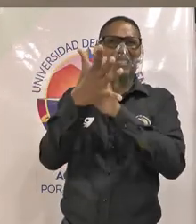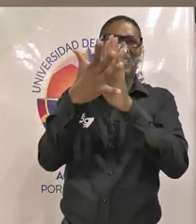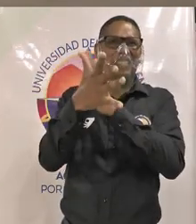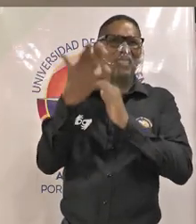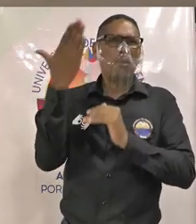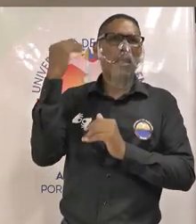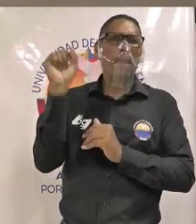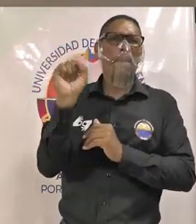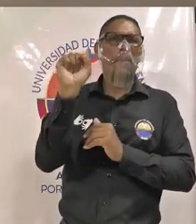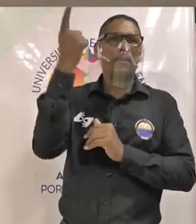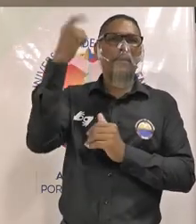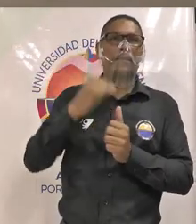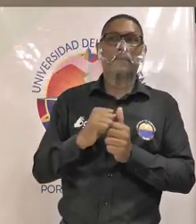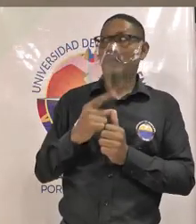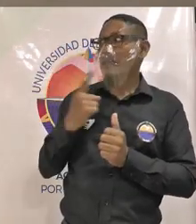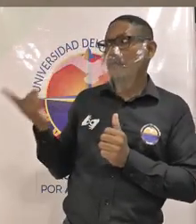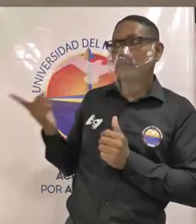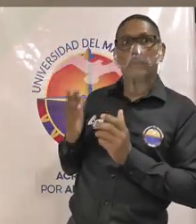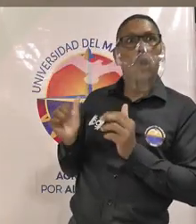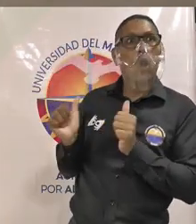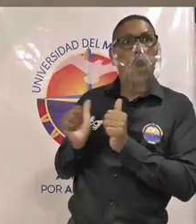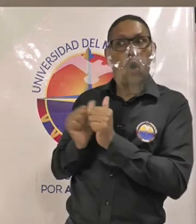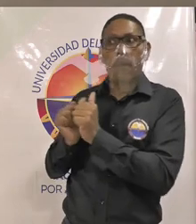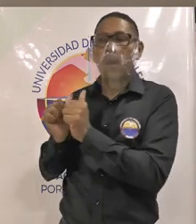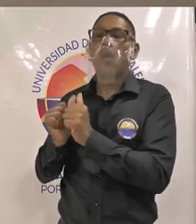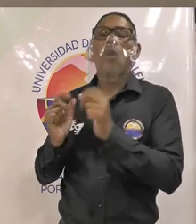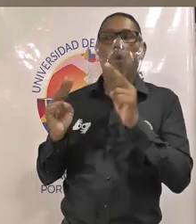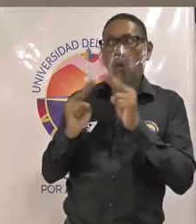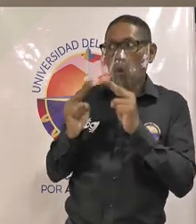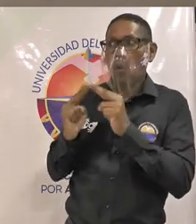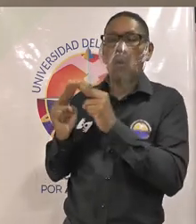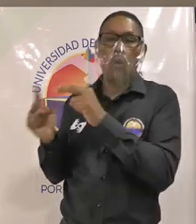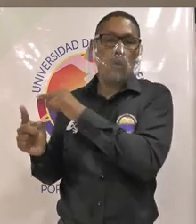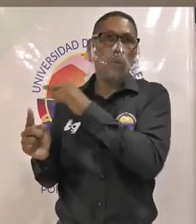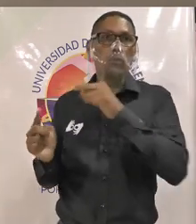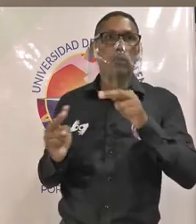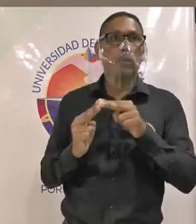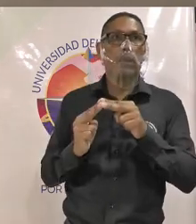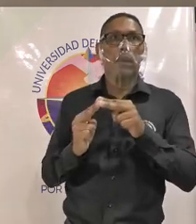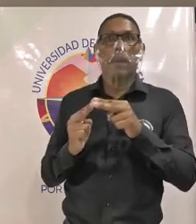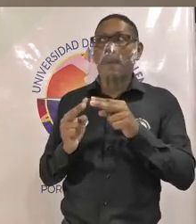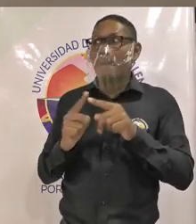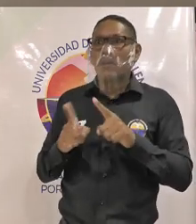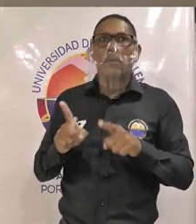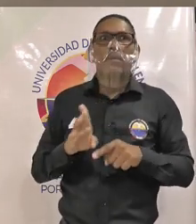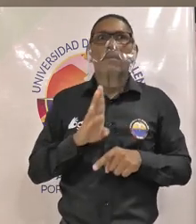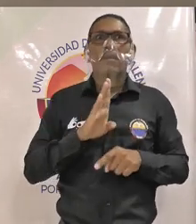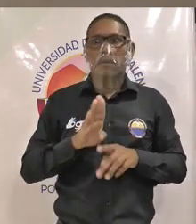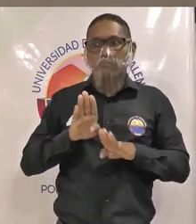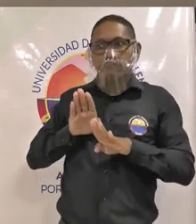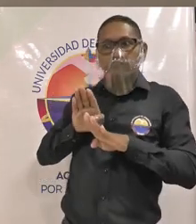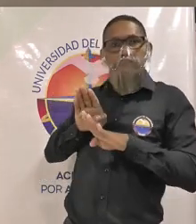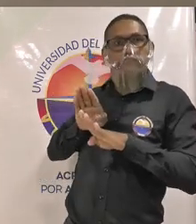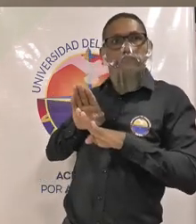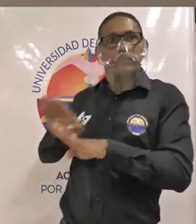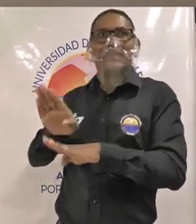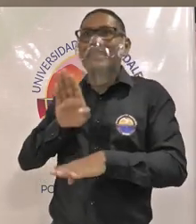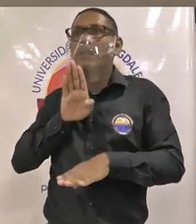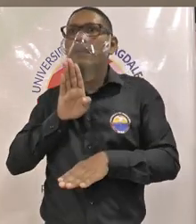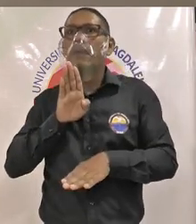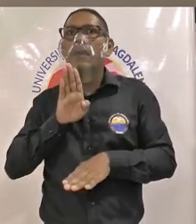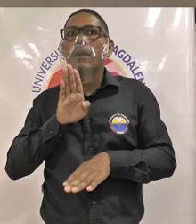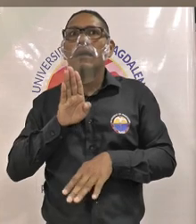primera candidatura son mis compañeros los conozco pero lo único que está en las condiciones para ser representante soy yo